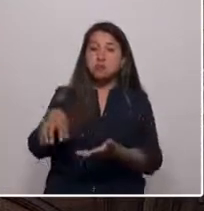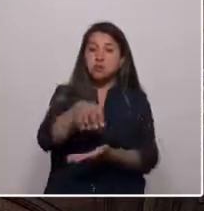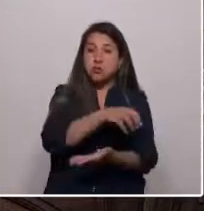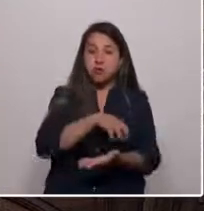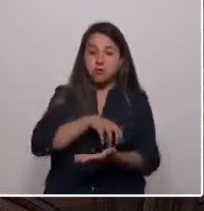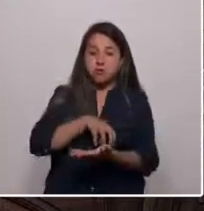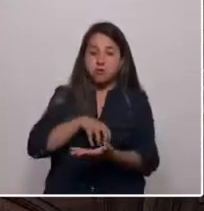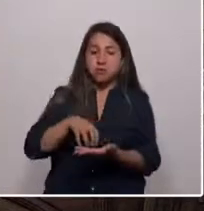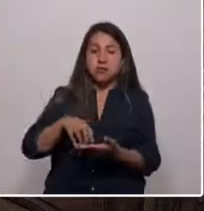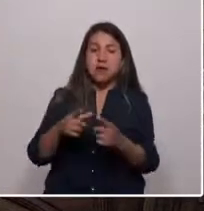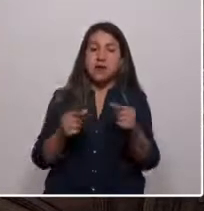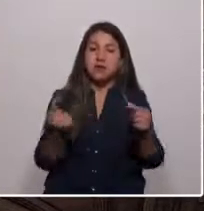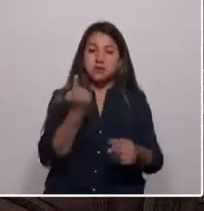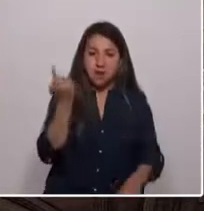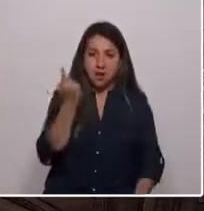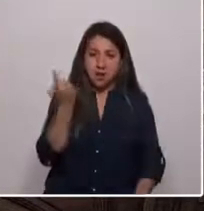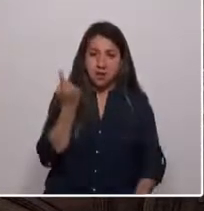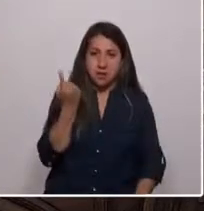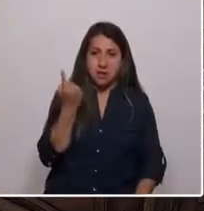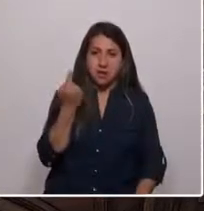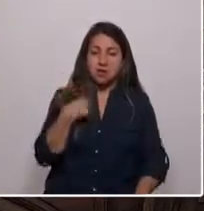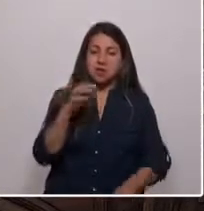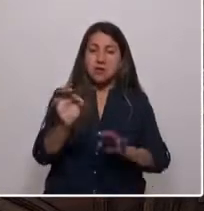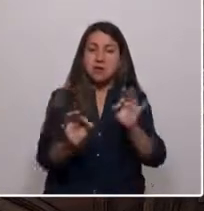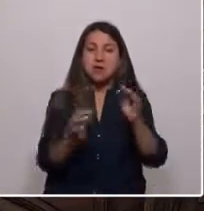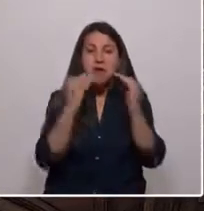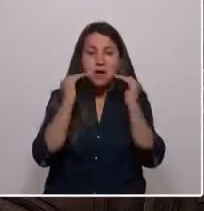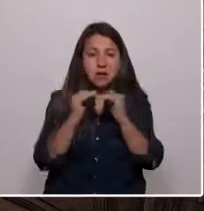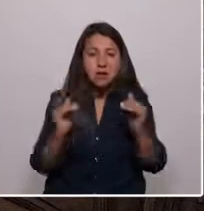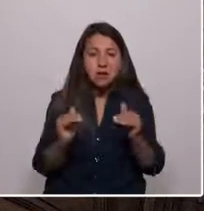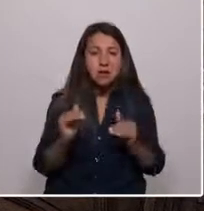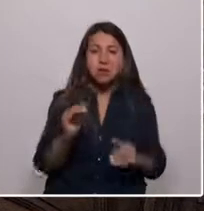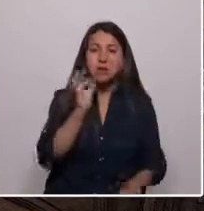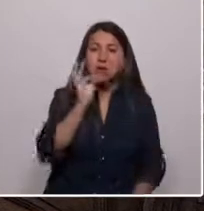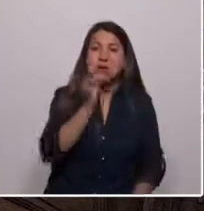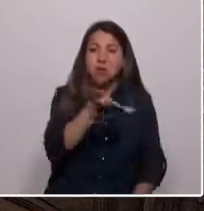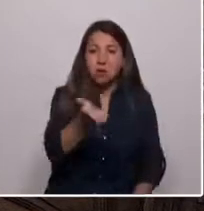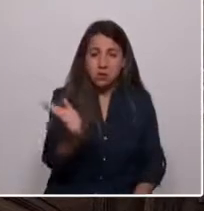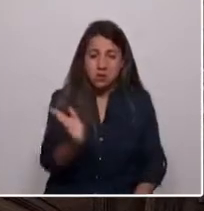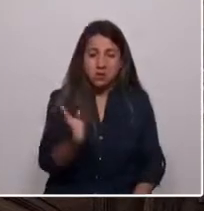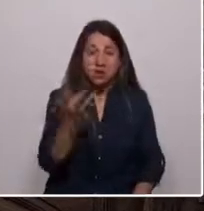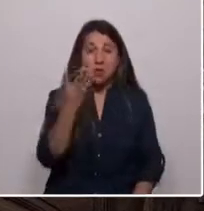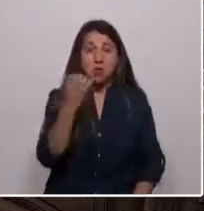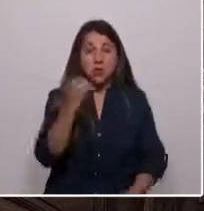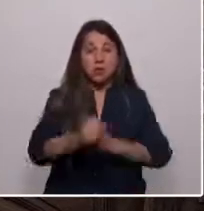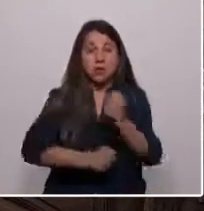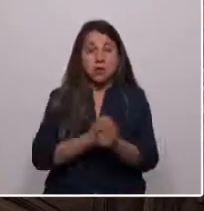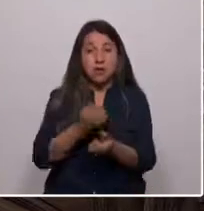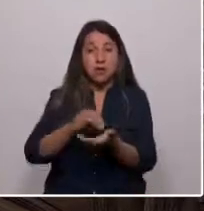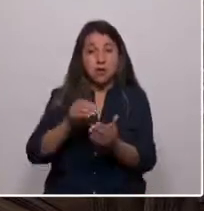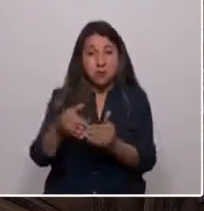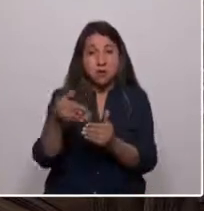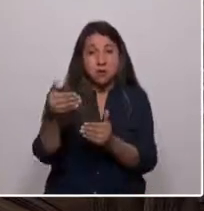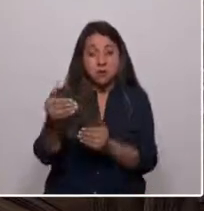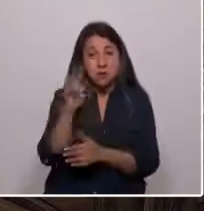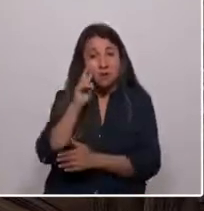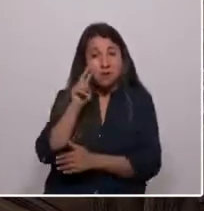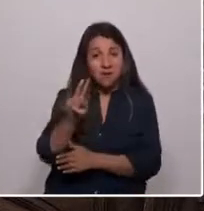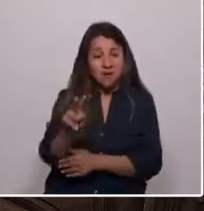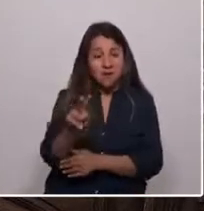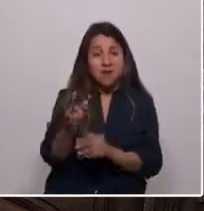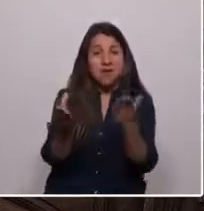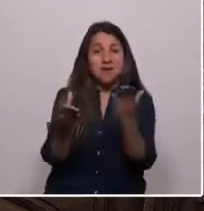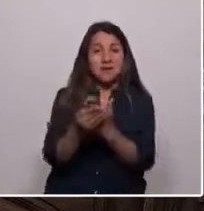hablaba a los niñes, a los jóvenes. Pues bien, a estos niñes les hablo nuevamente, y que en 40 años más verán en el Archivo Nacional estos